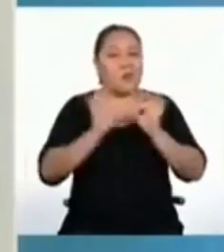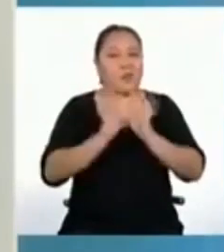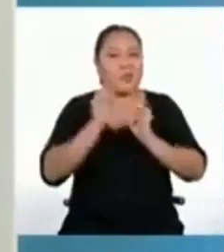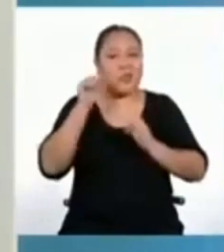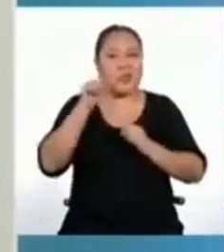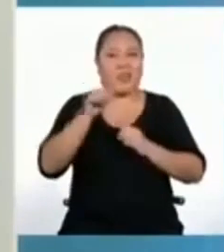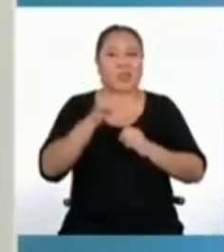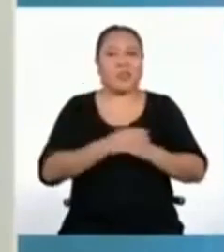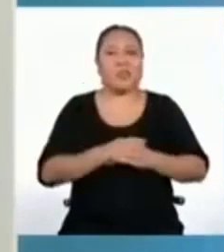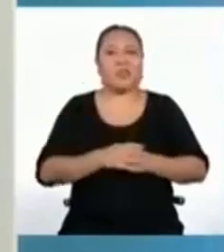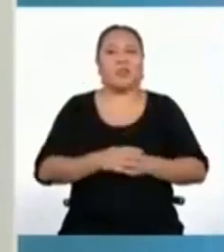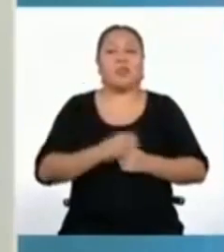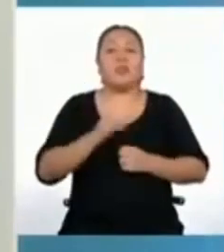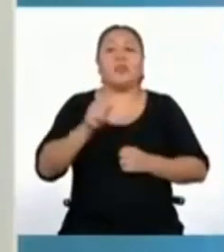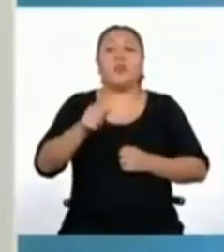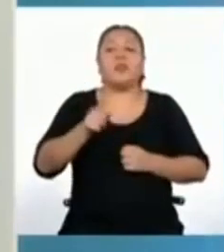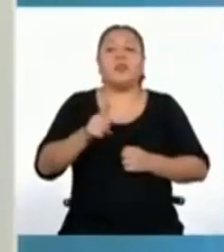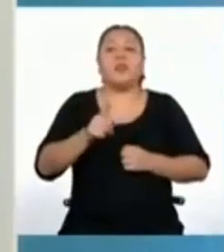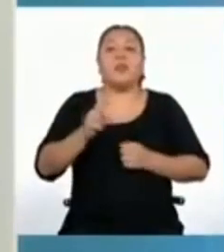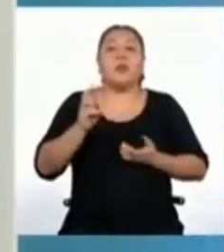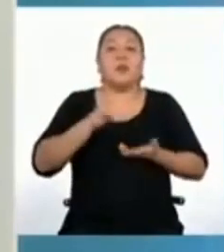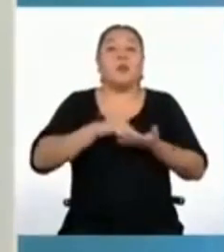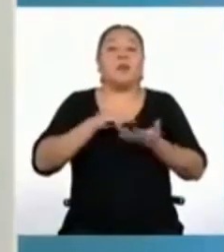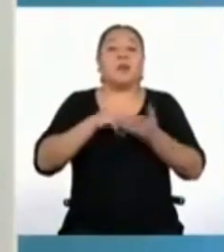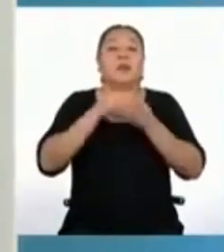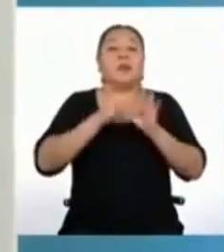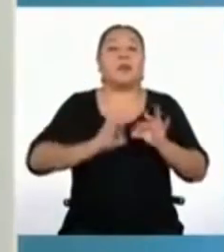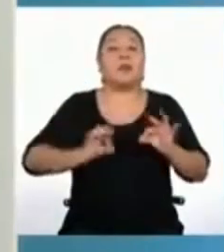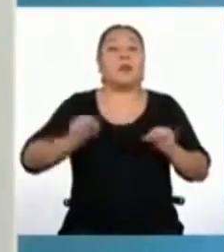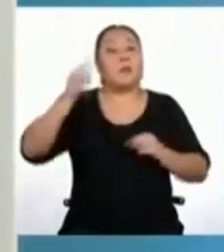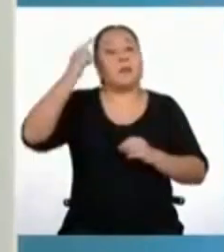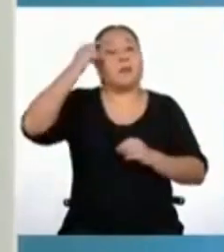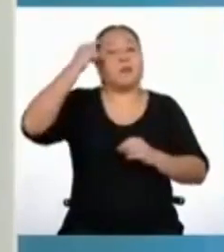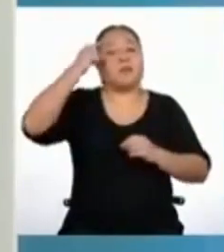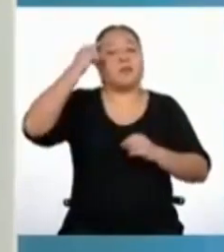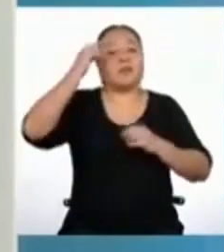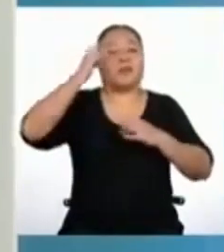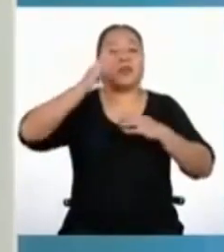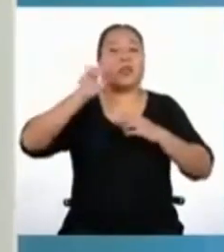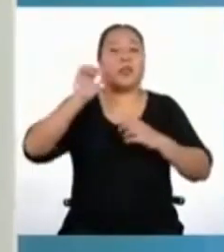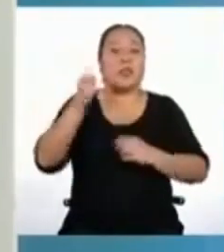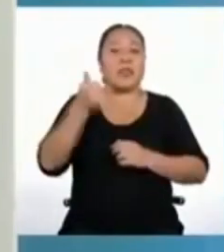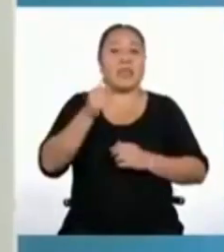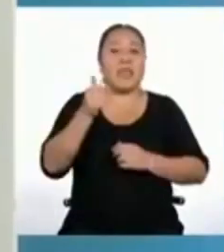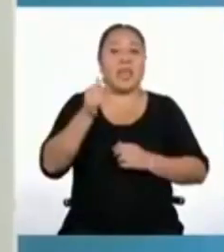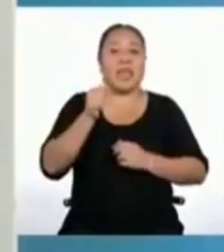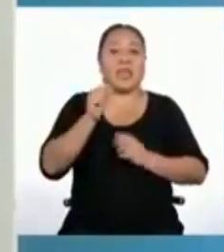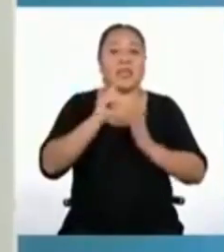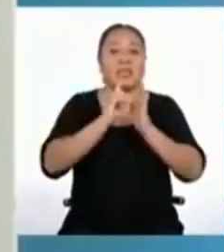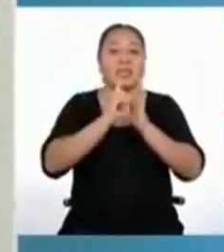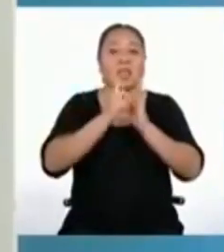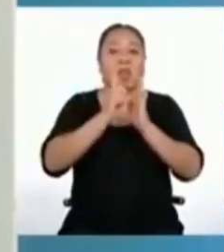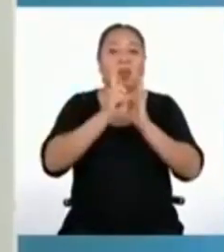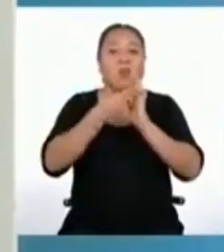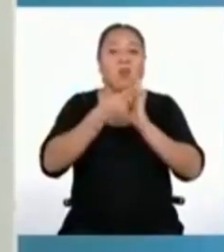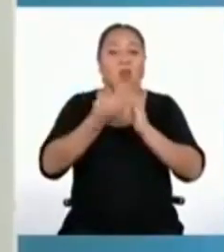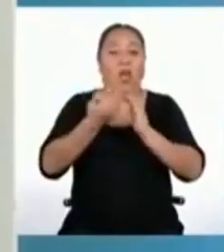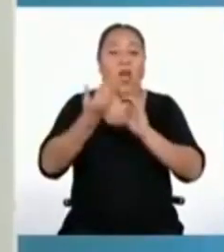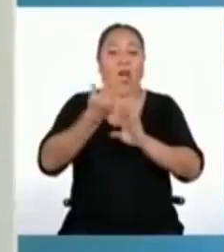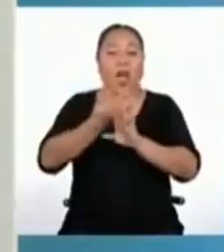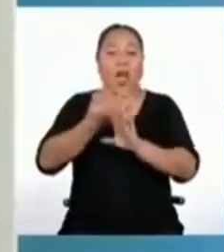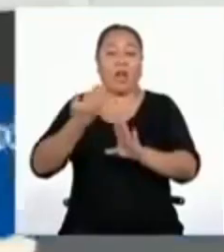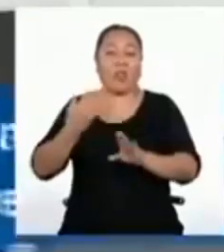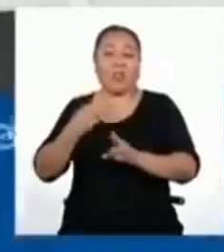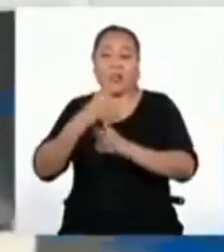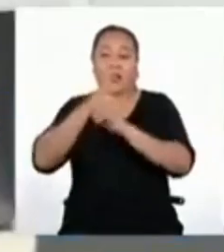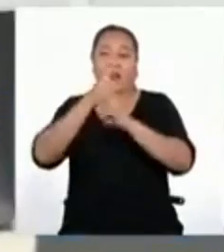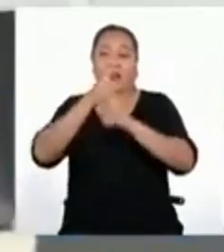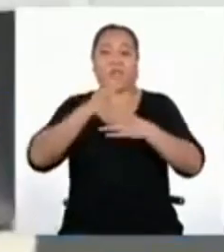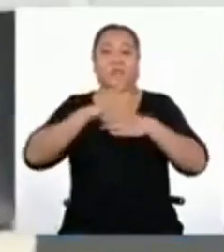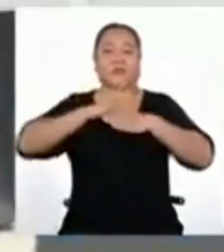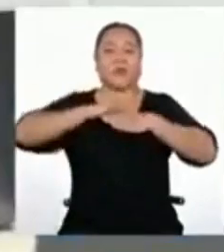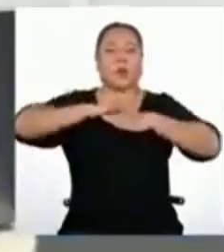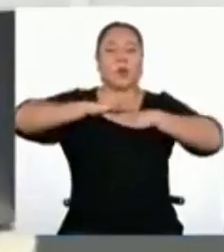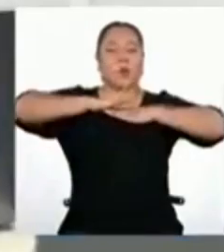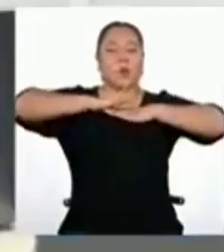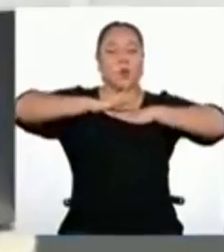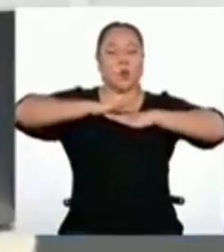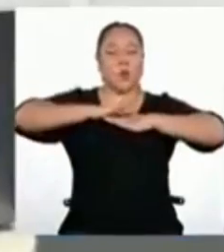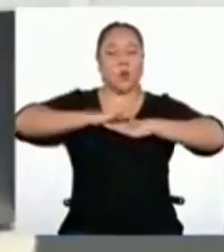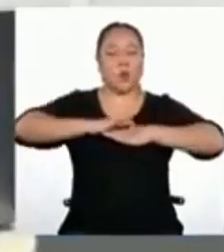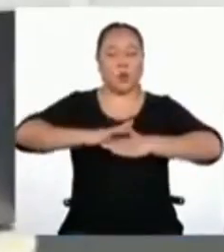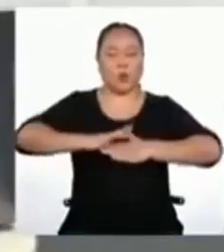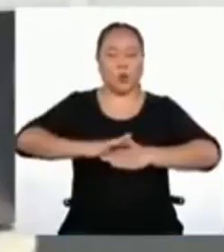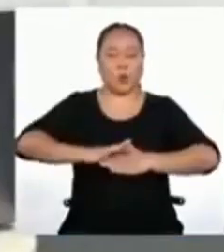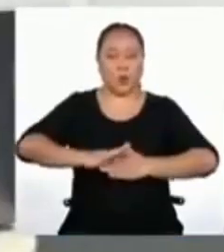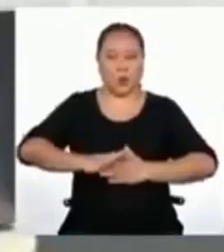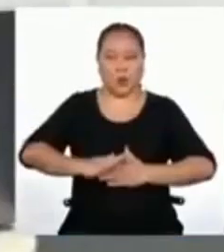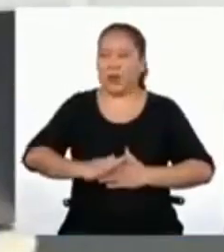clásica de respirar y pensar 10 segundos antes de responder o reaccionar. Ah, esa